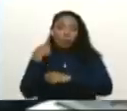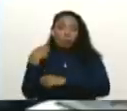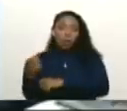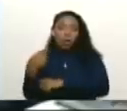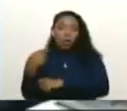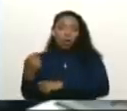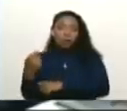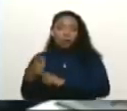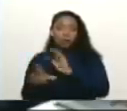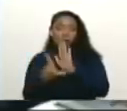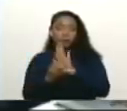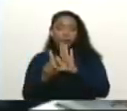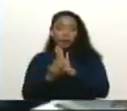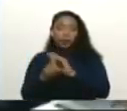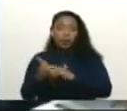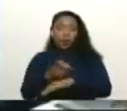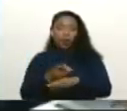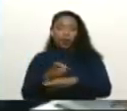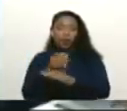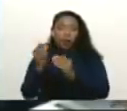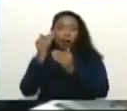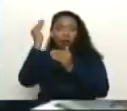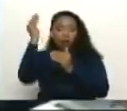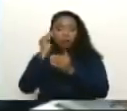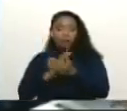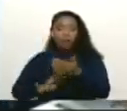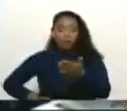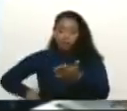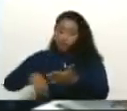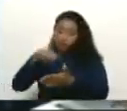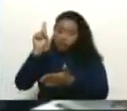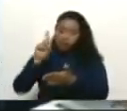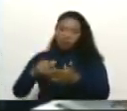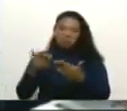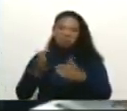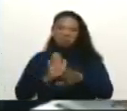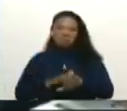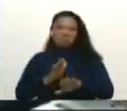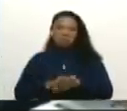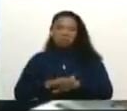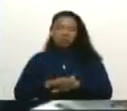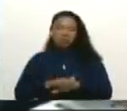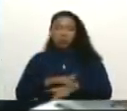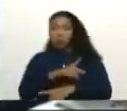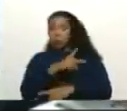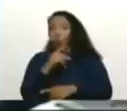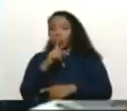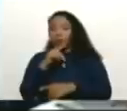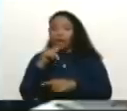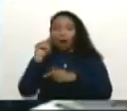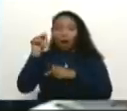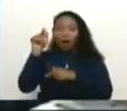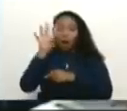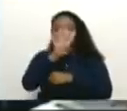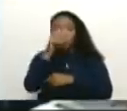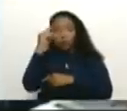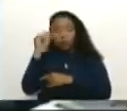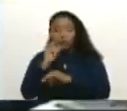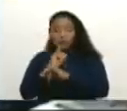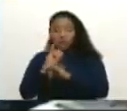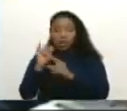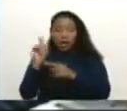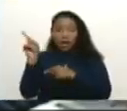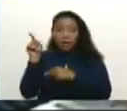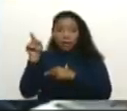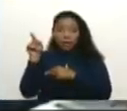ilegalmente retenidos por gobiernos extranjeros. Lo firmamos. ¿Qué pasó? No habían pasado cuatro días para